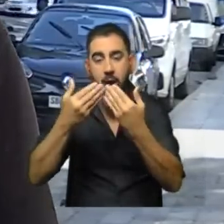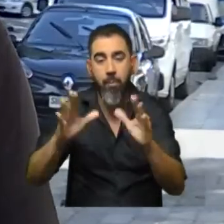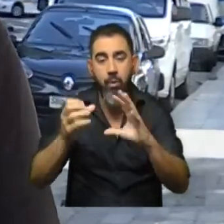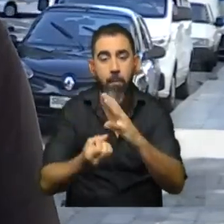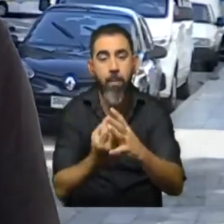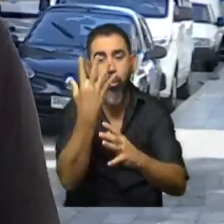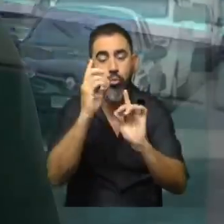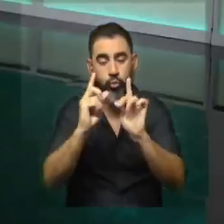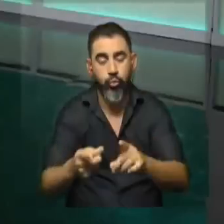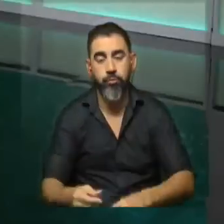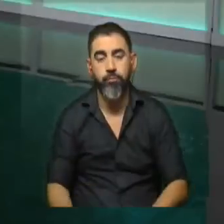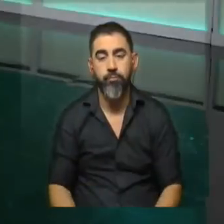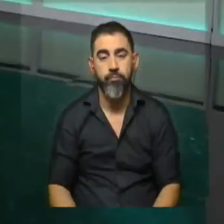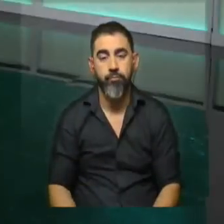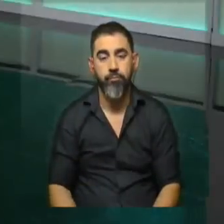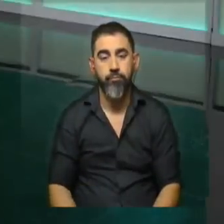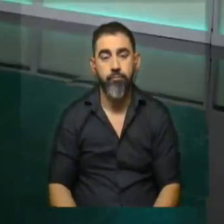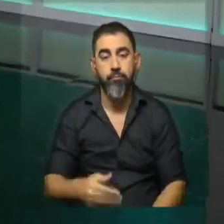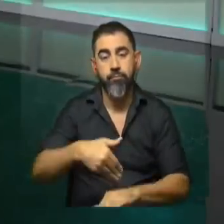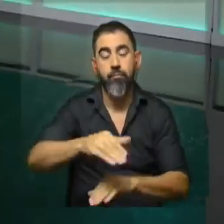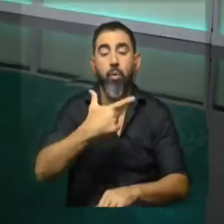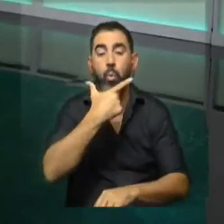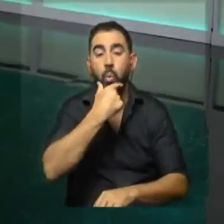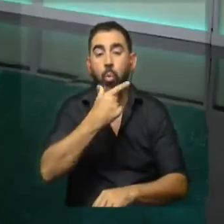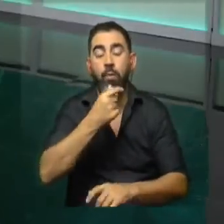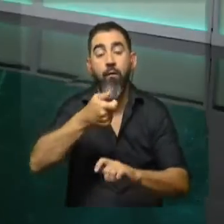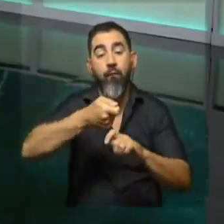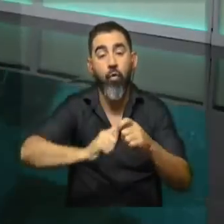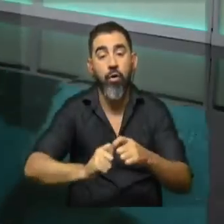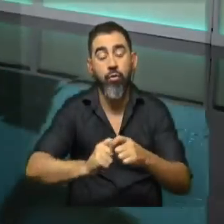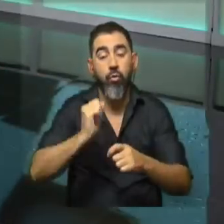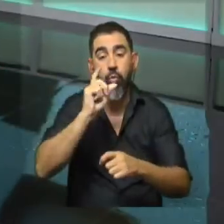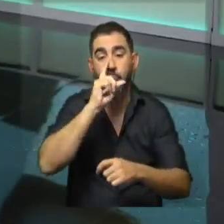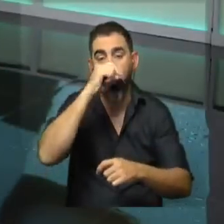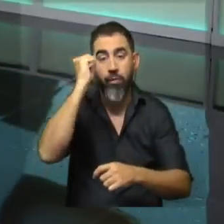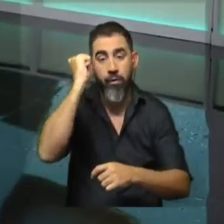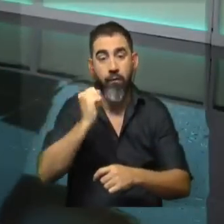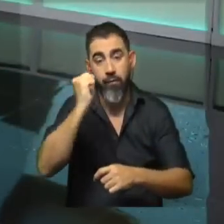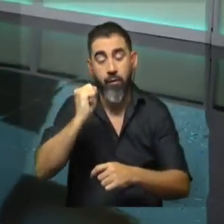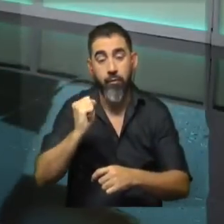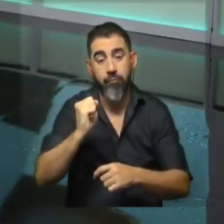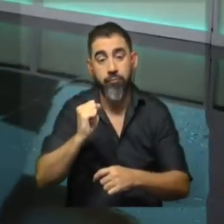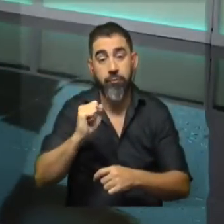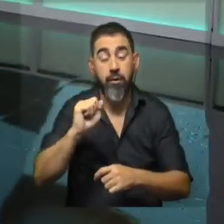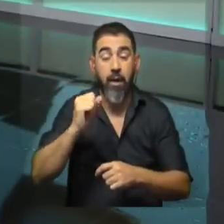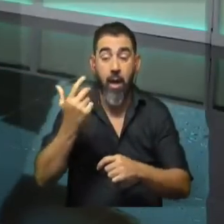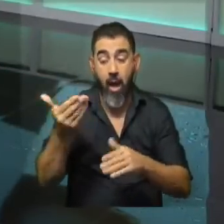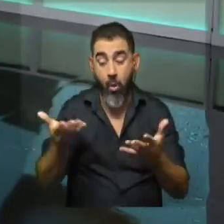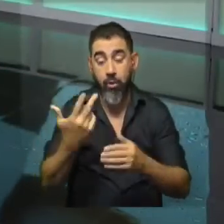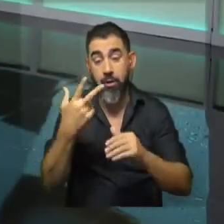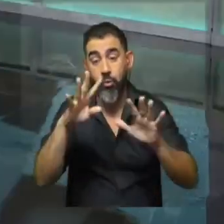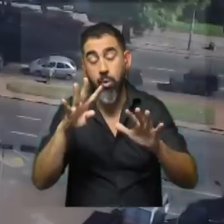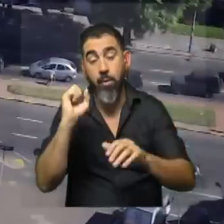Mercosur. A partir del próximo jueves, el boleto de Montevideo pasará a costar de 39 pesos a